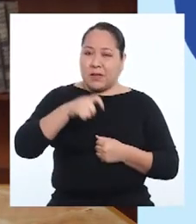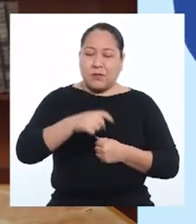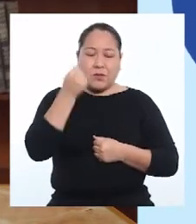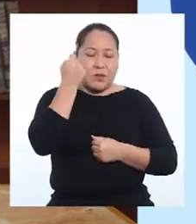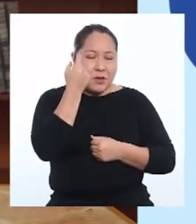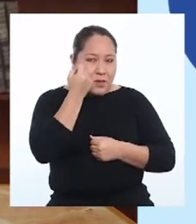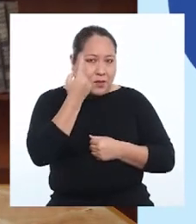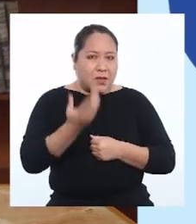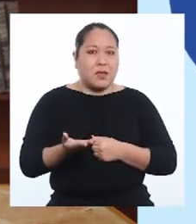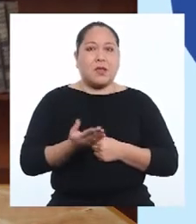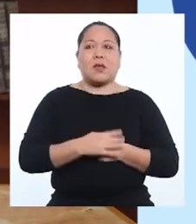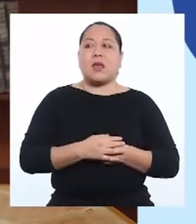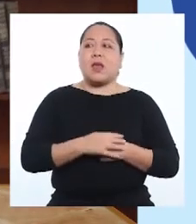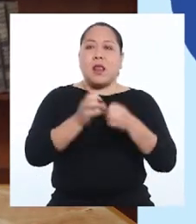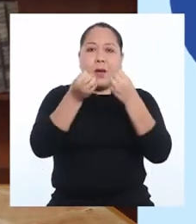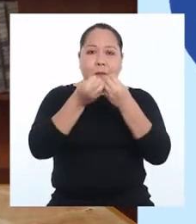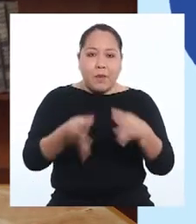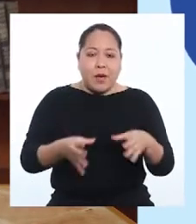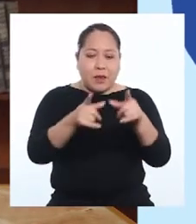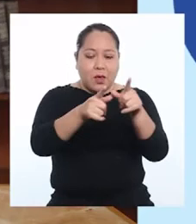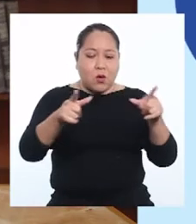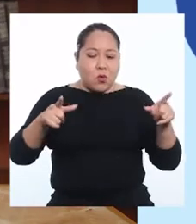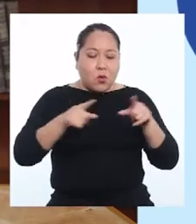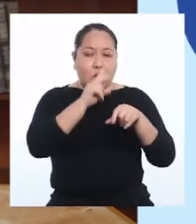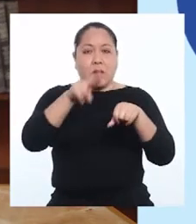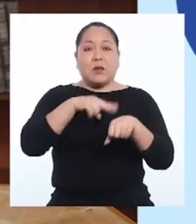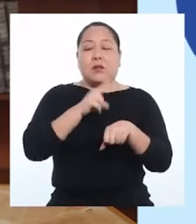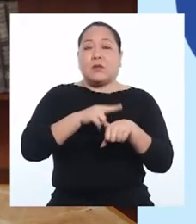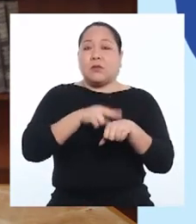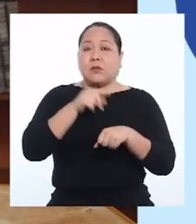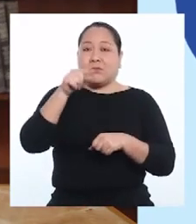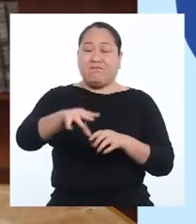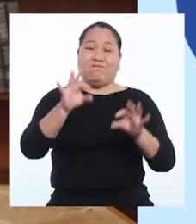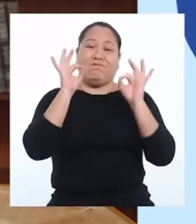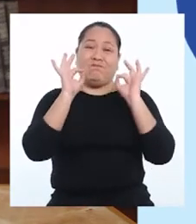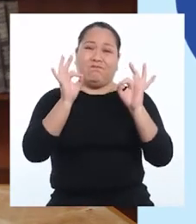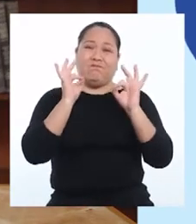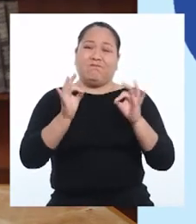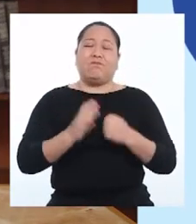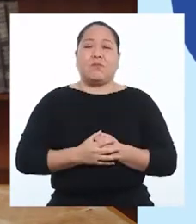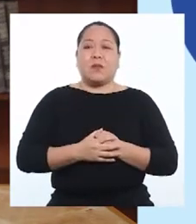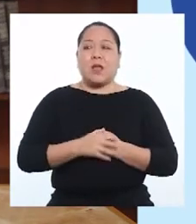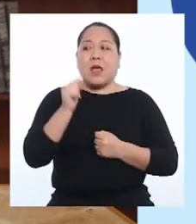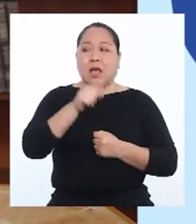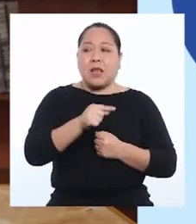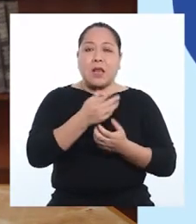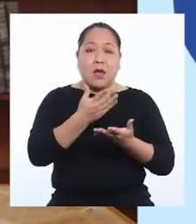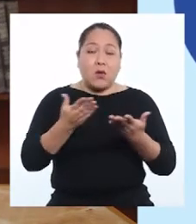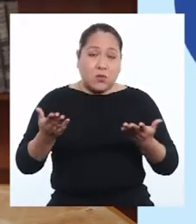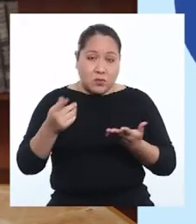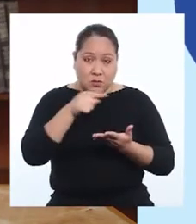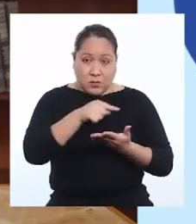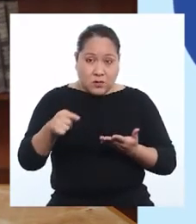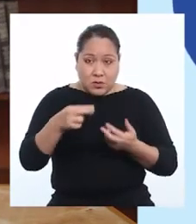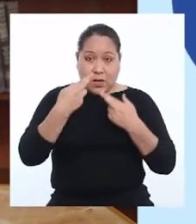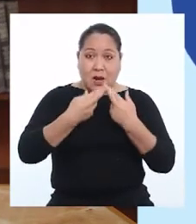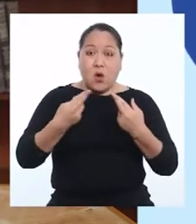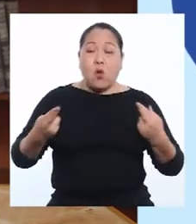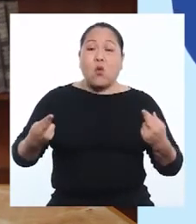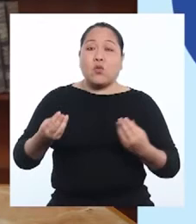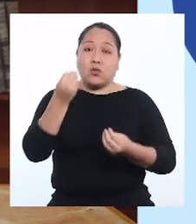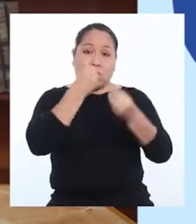entender que la pérdida de espacios naturales amenaza nuestras fuentes de abastecimiento